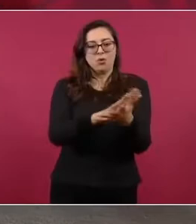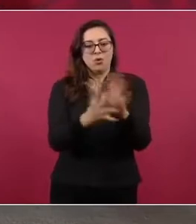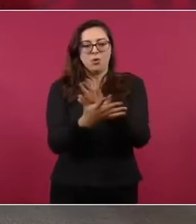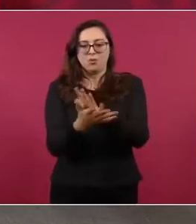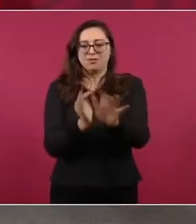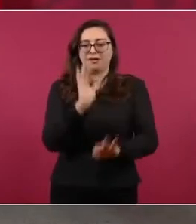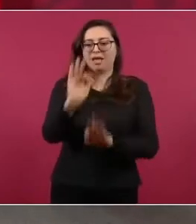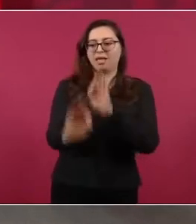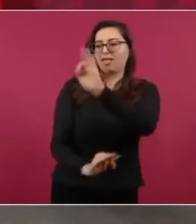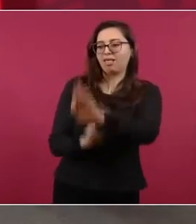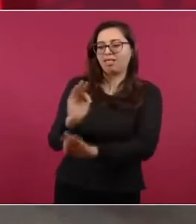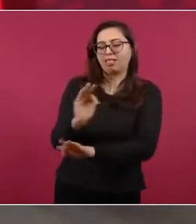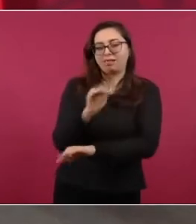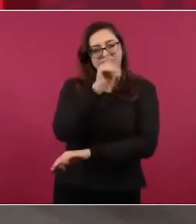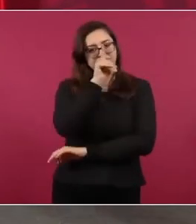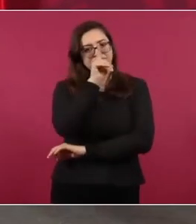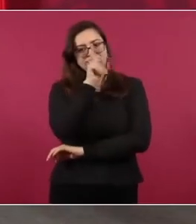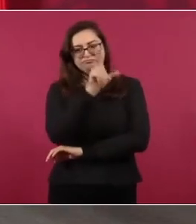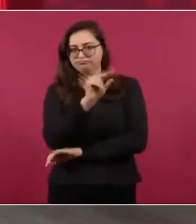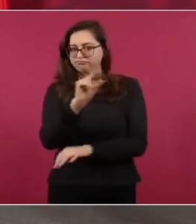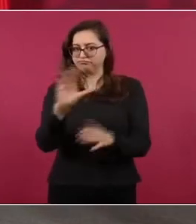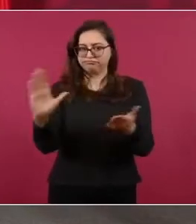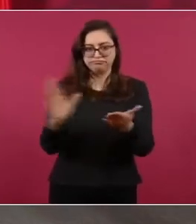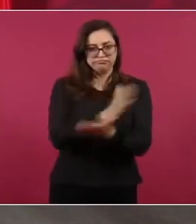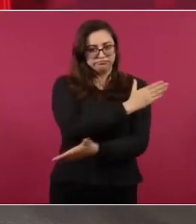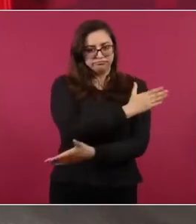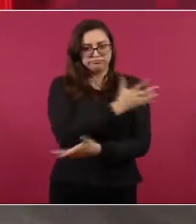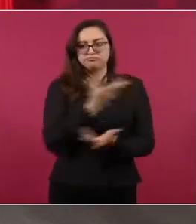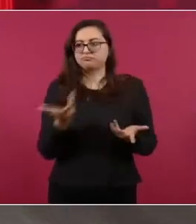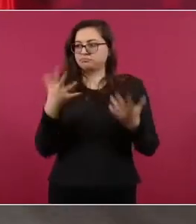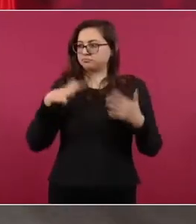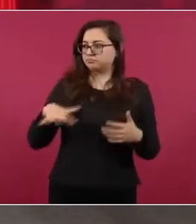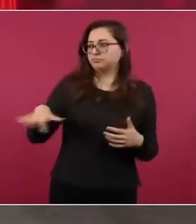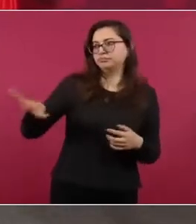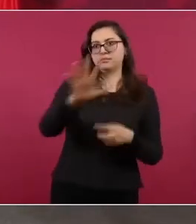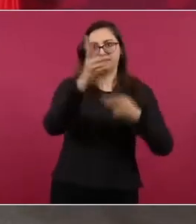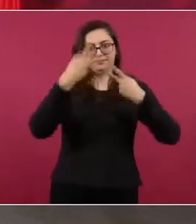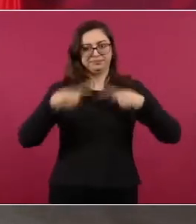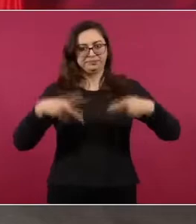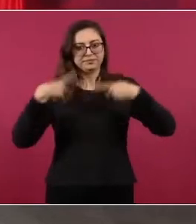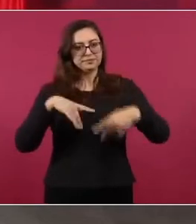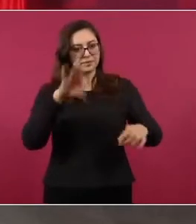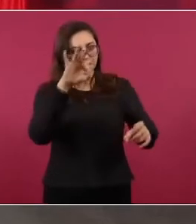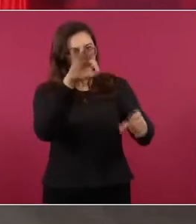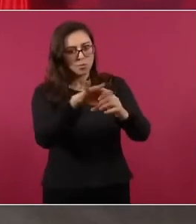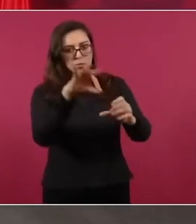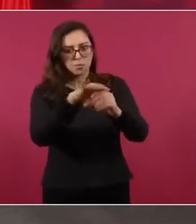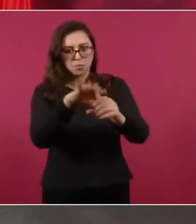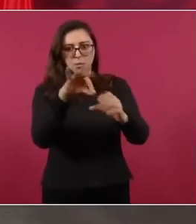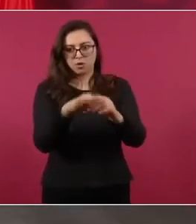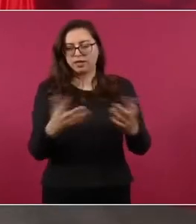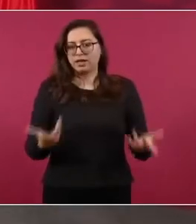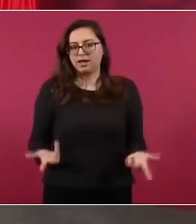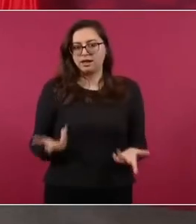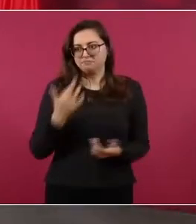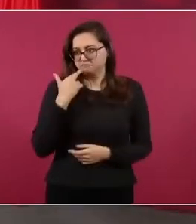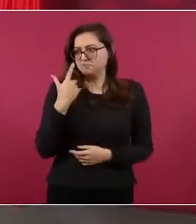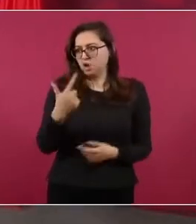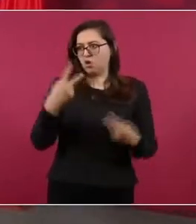de los partidos, sino que representaran al pueblo, que la elección